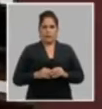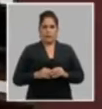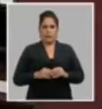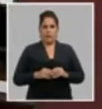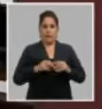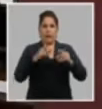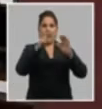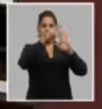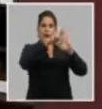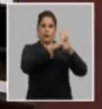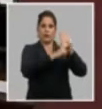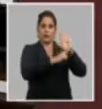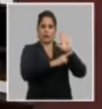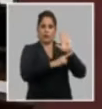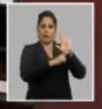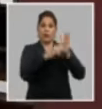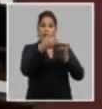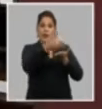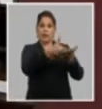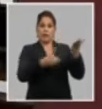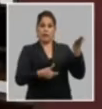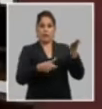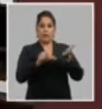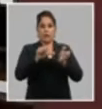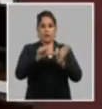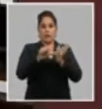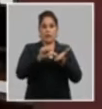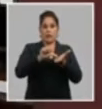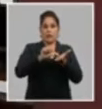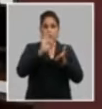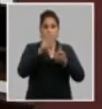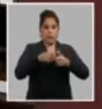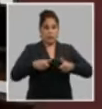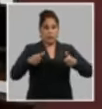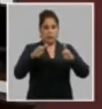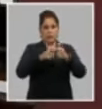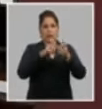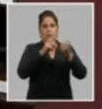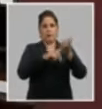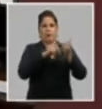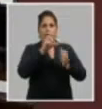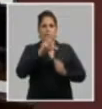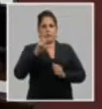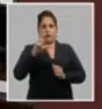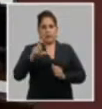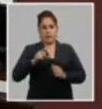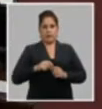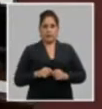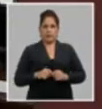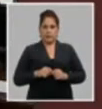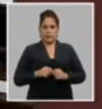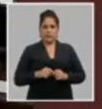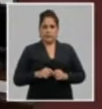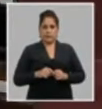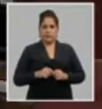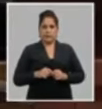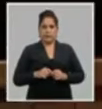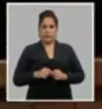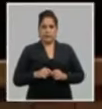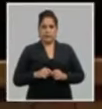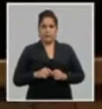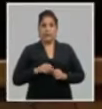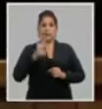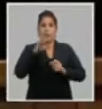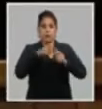Resolución sobre el informe central al octavo congreso del Partido Comunista de Cuba. El